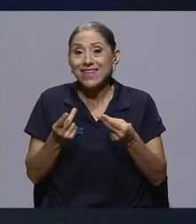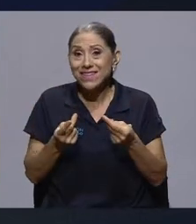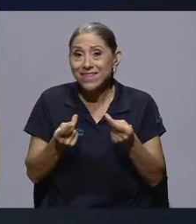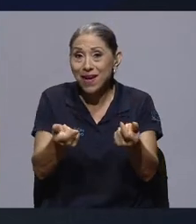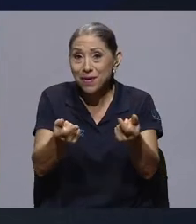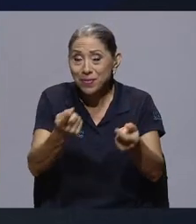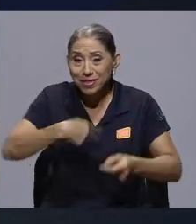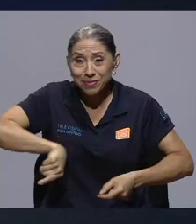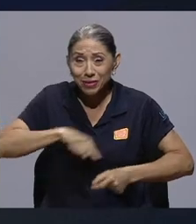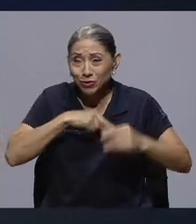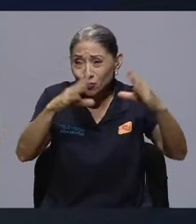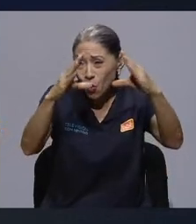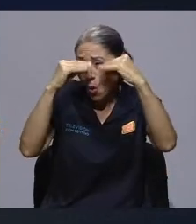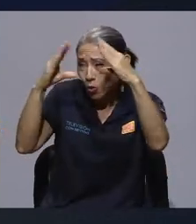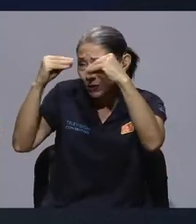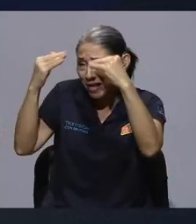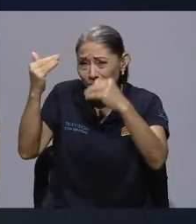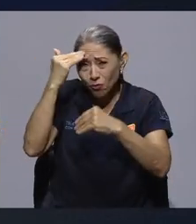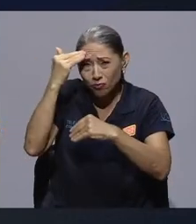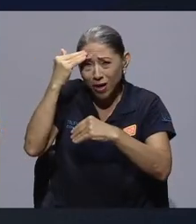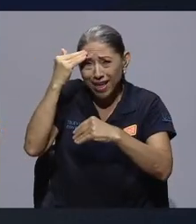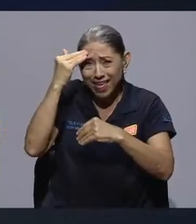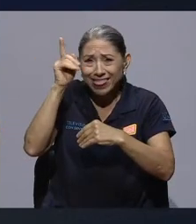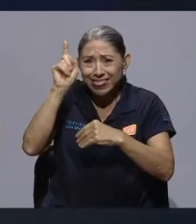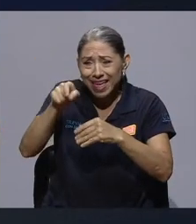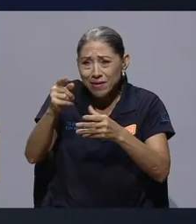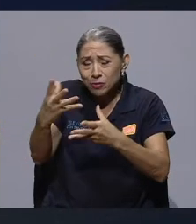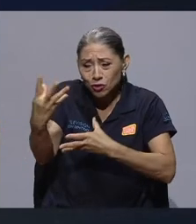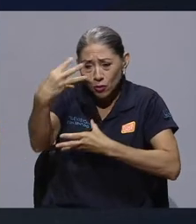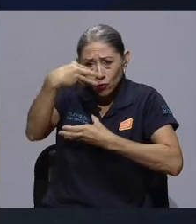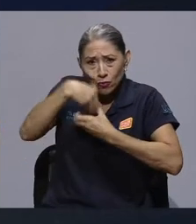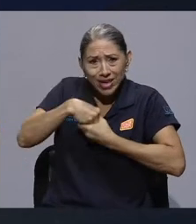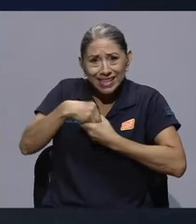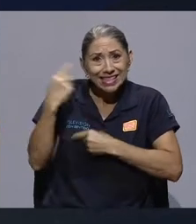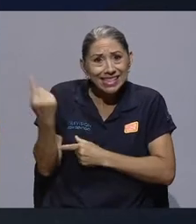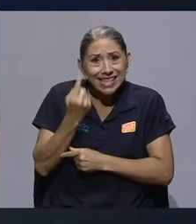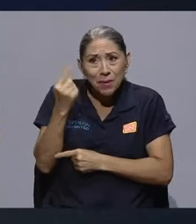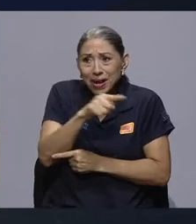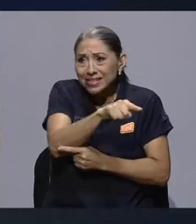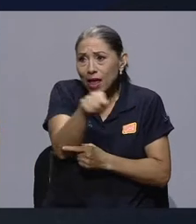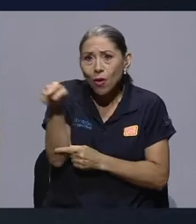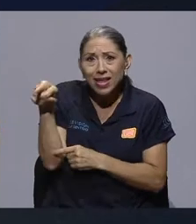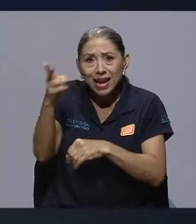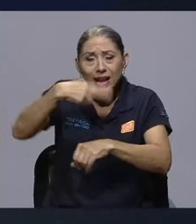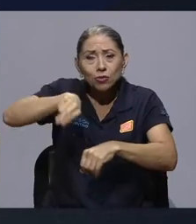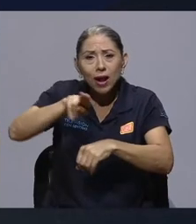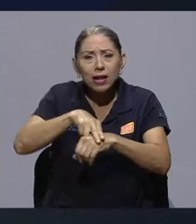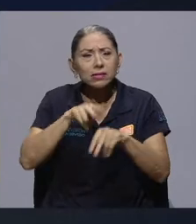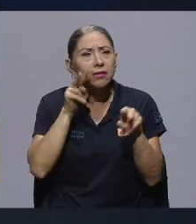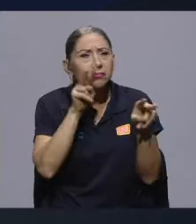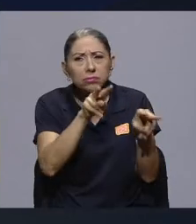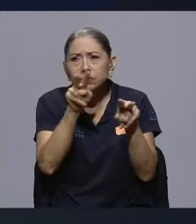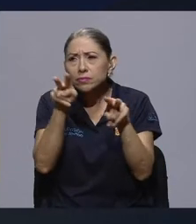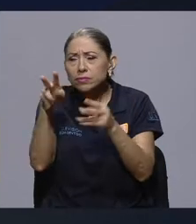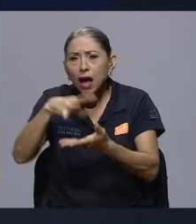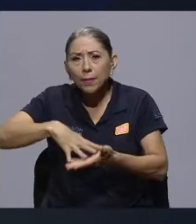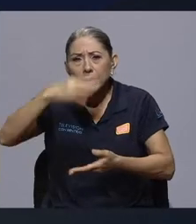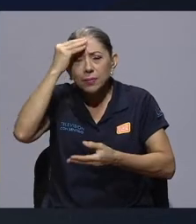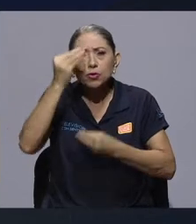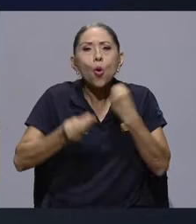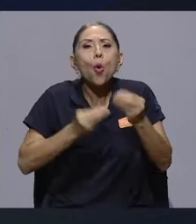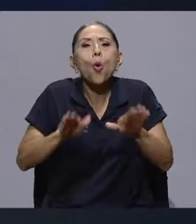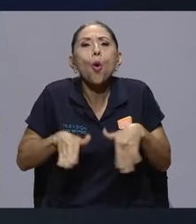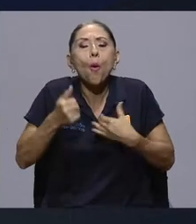conocimiento que siempre estado ahí, que siempre ha estado en la naturaleza, para pensar cómo producimos sin que nada se